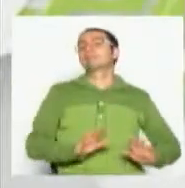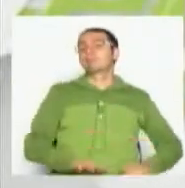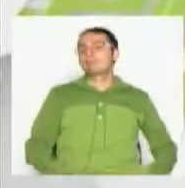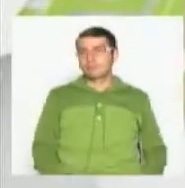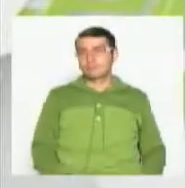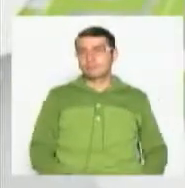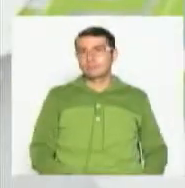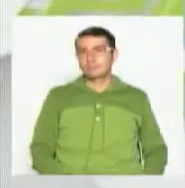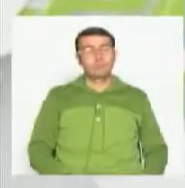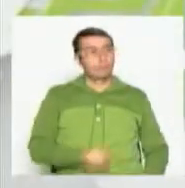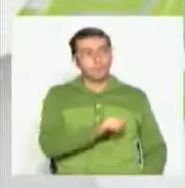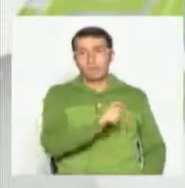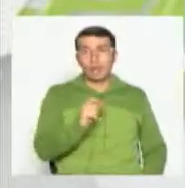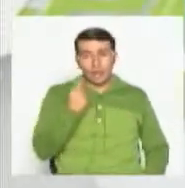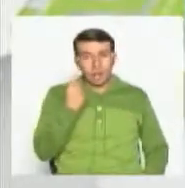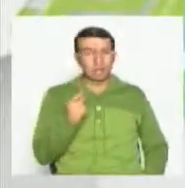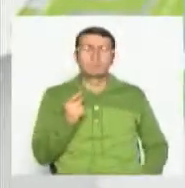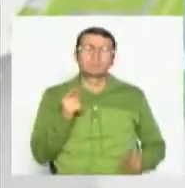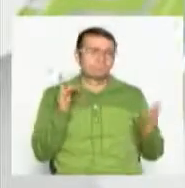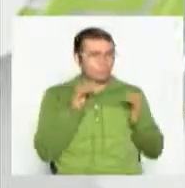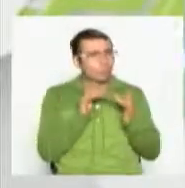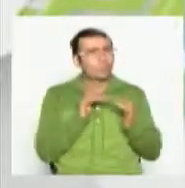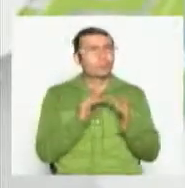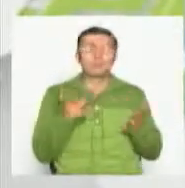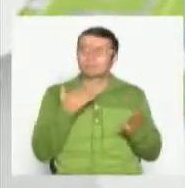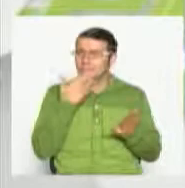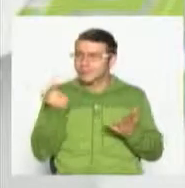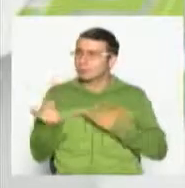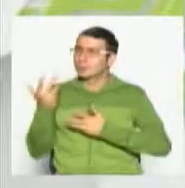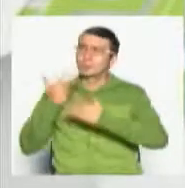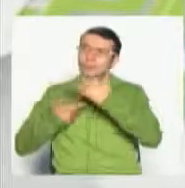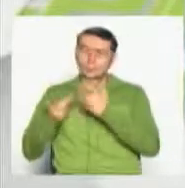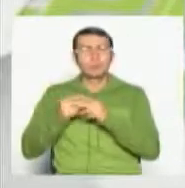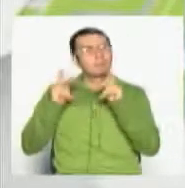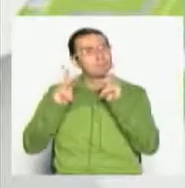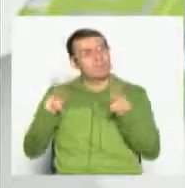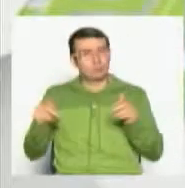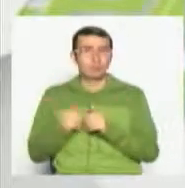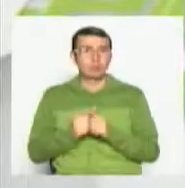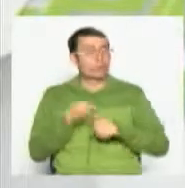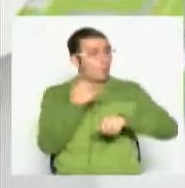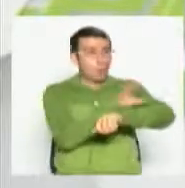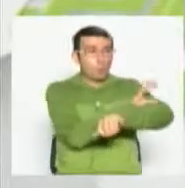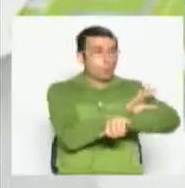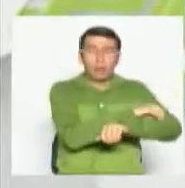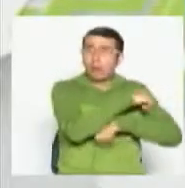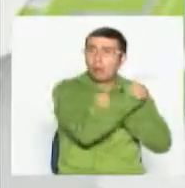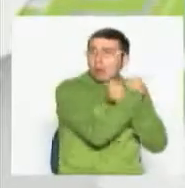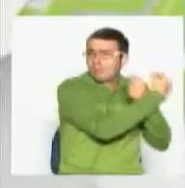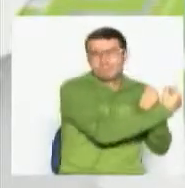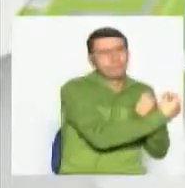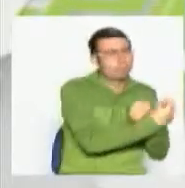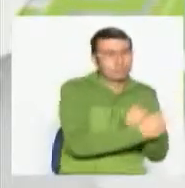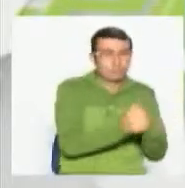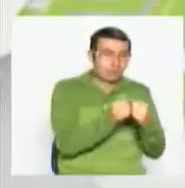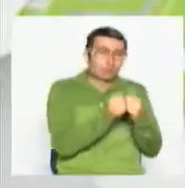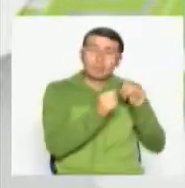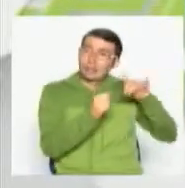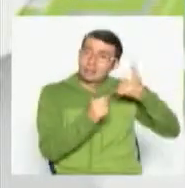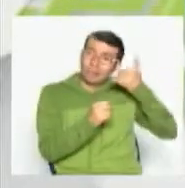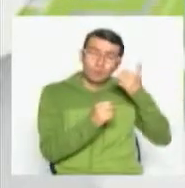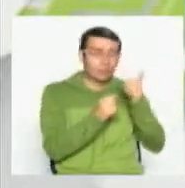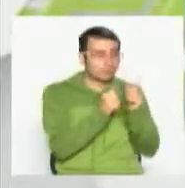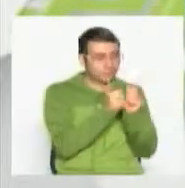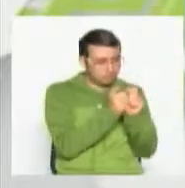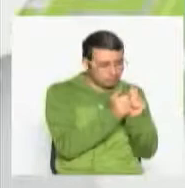repito, la relación y el contacto con los demás por un aparato de estos, ni computador, ni tablet, ni celular, ¿cierto? Es